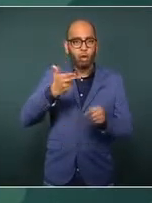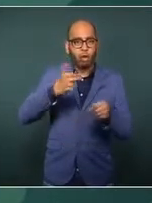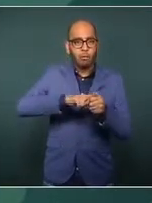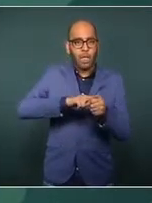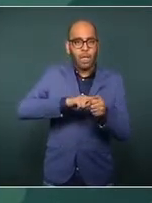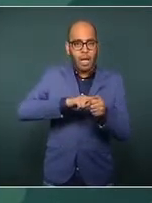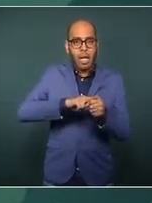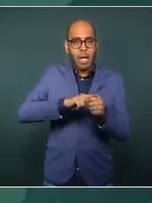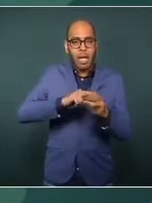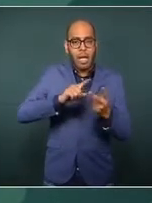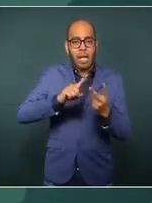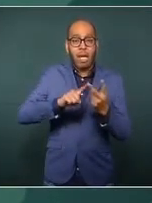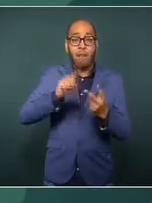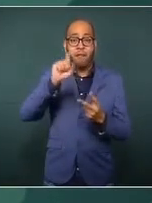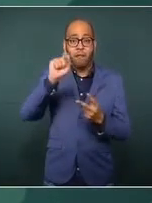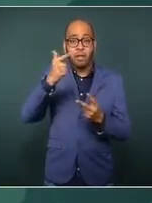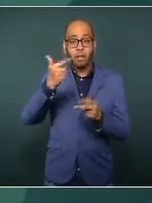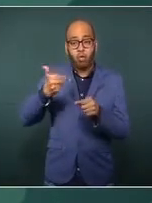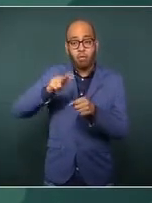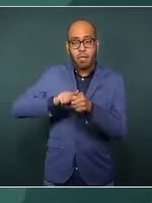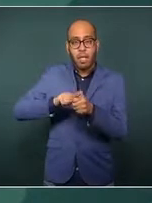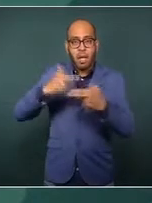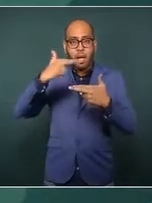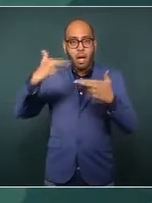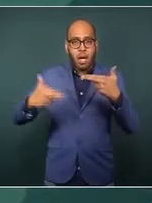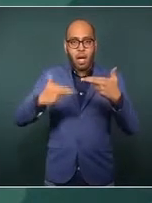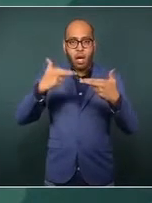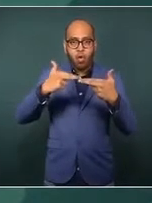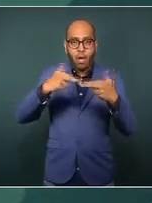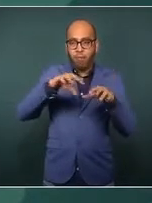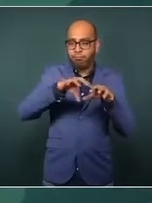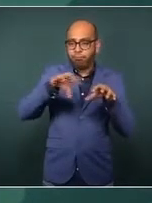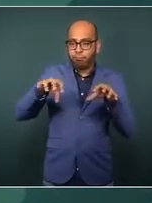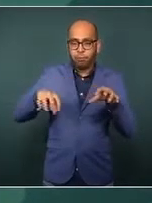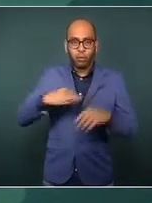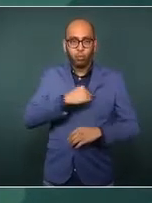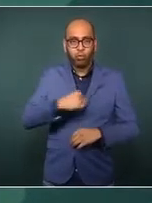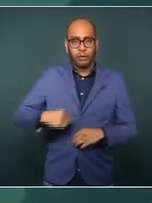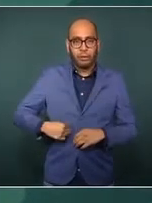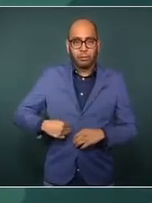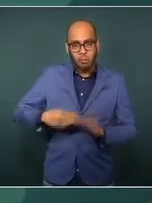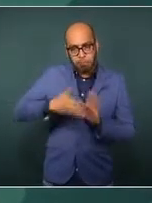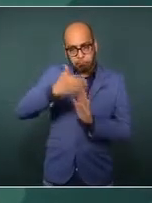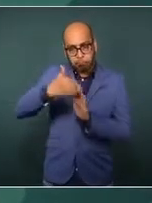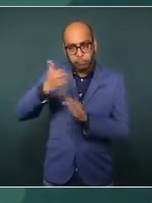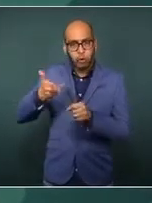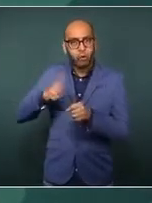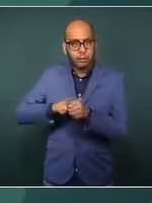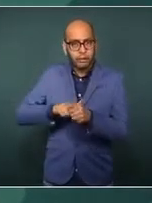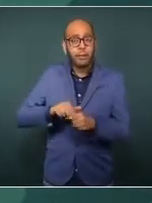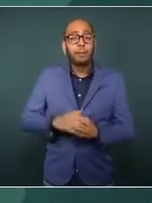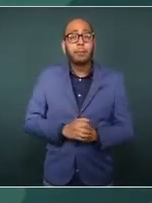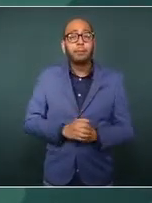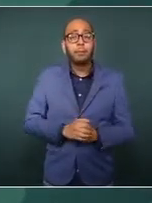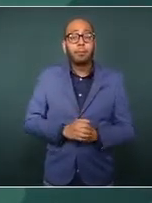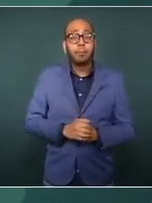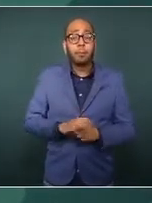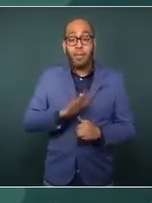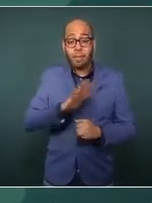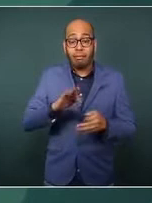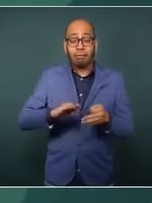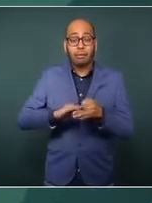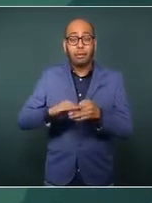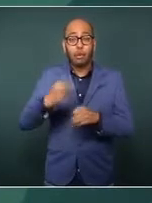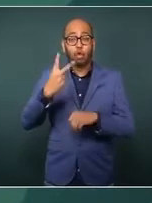27 hospitales regionales y que estamos muy cerca ya, quizá dos semanas,